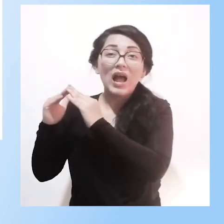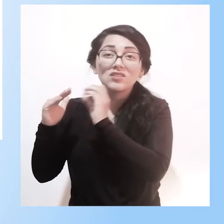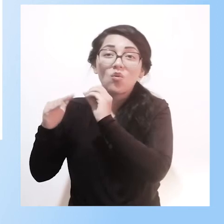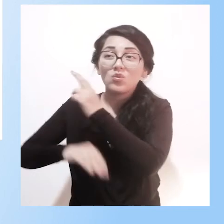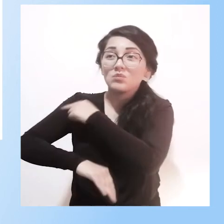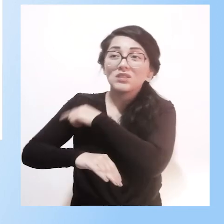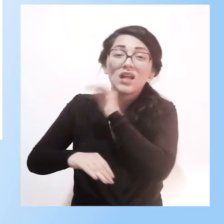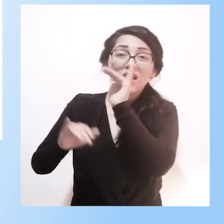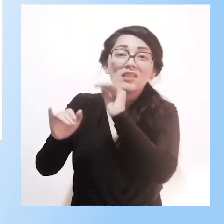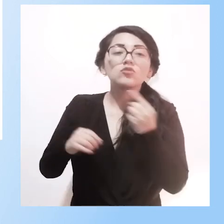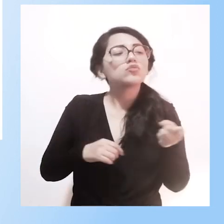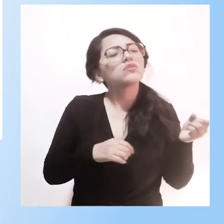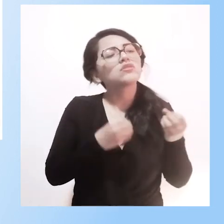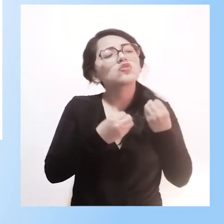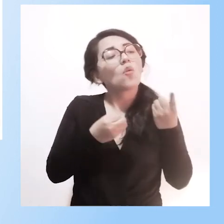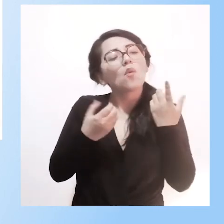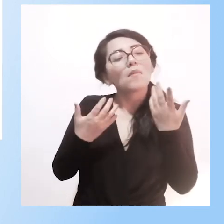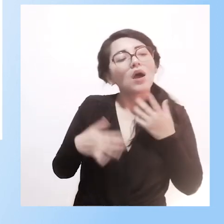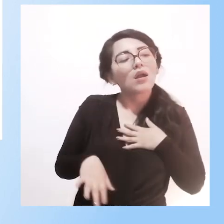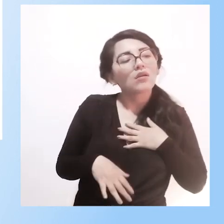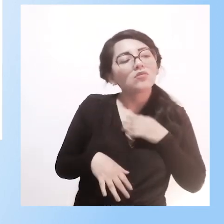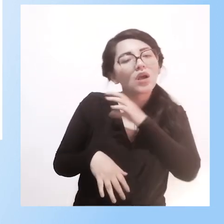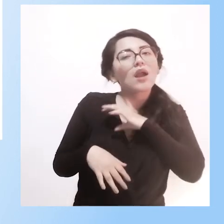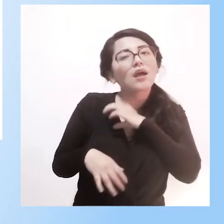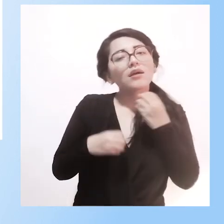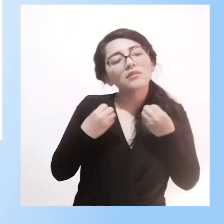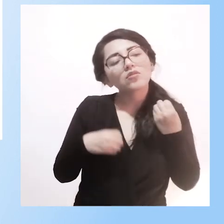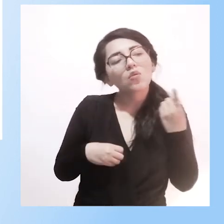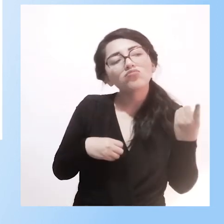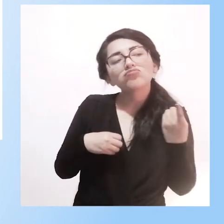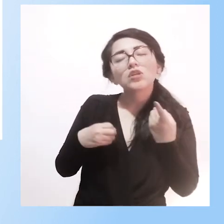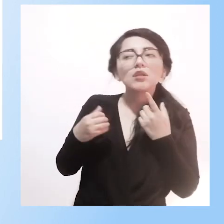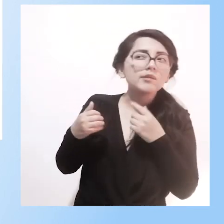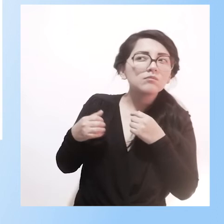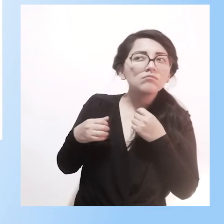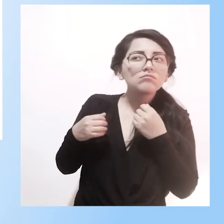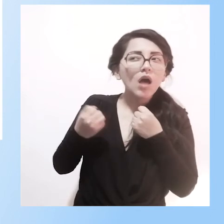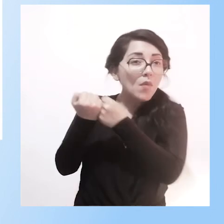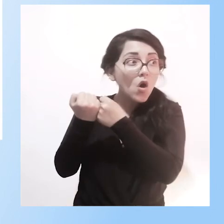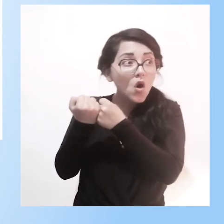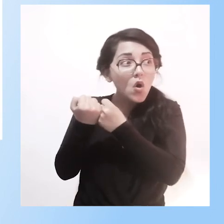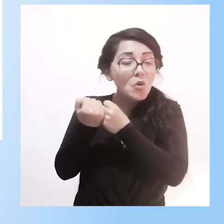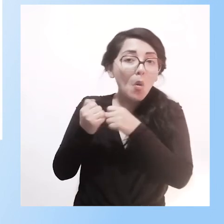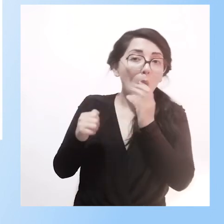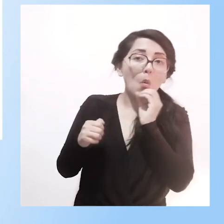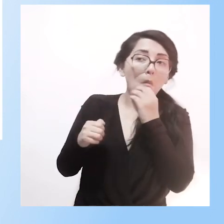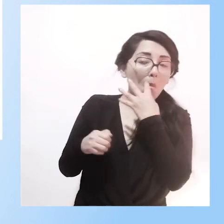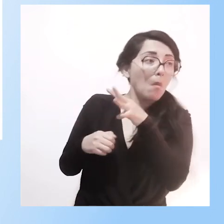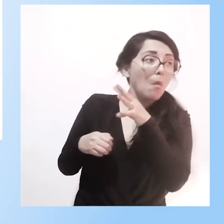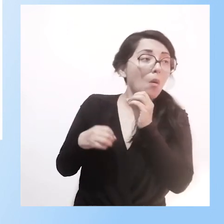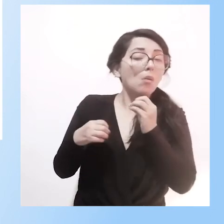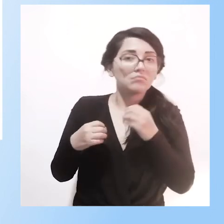serían sus actitudes, cómo serían su mirada, cómo serían su cooperación y fue un trabajo